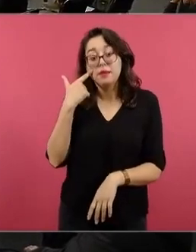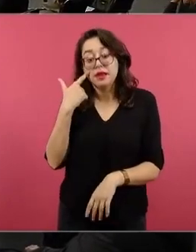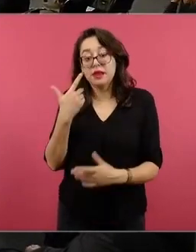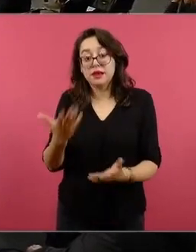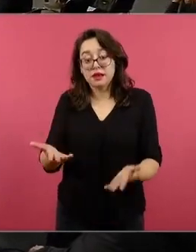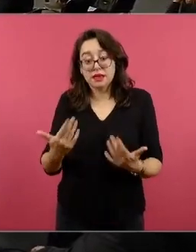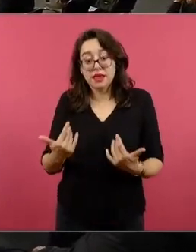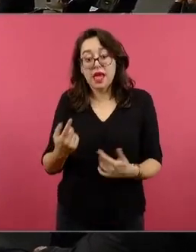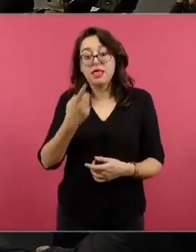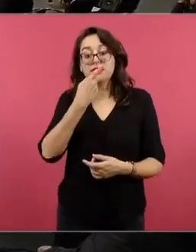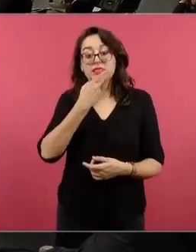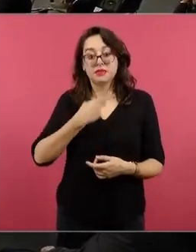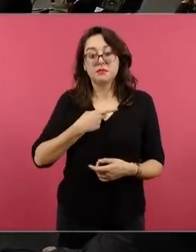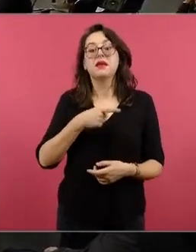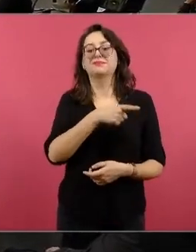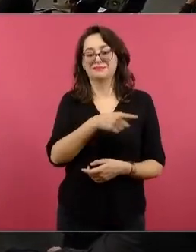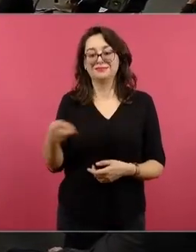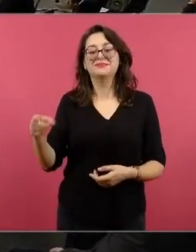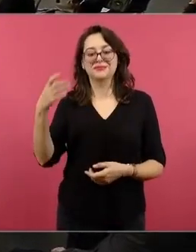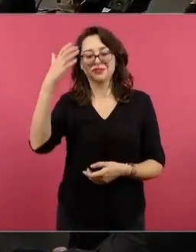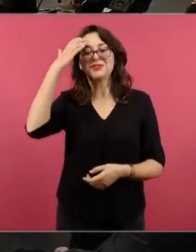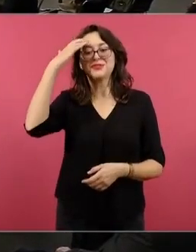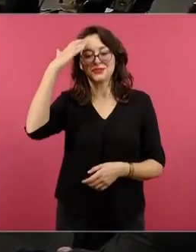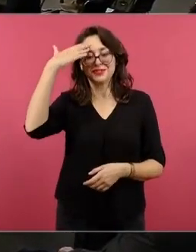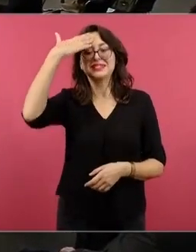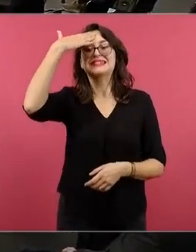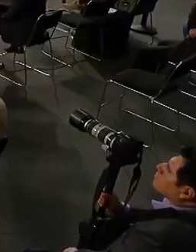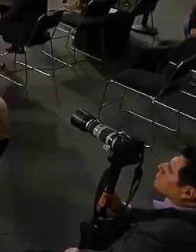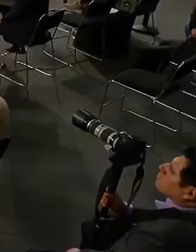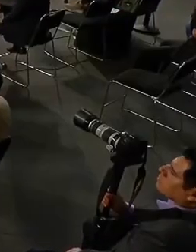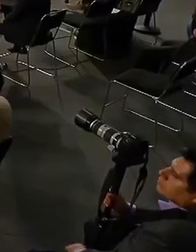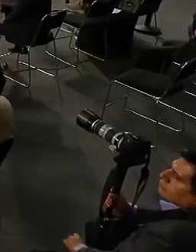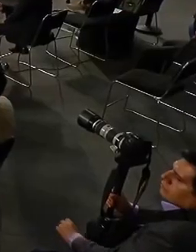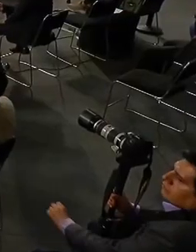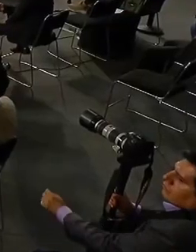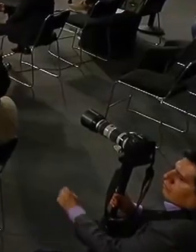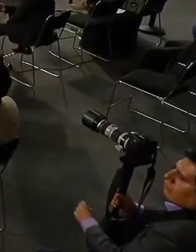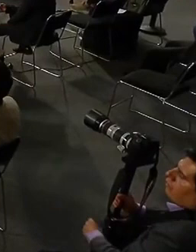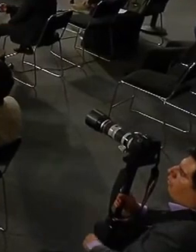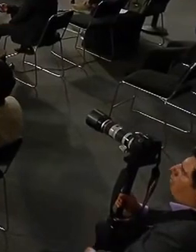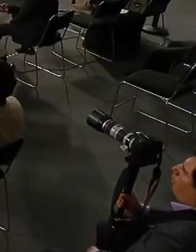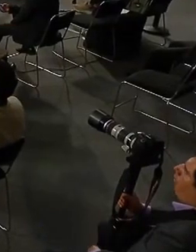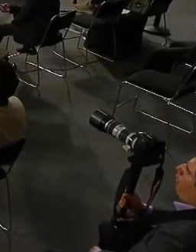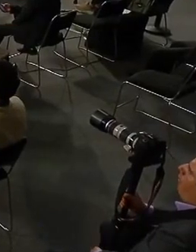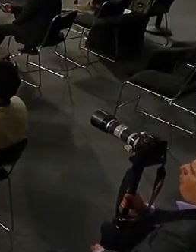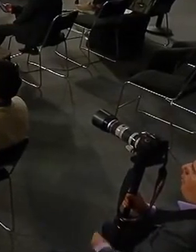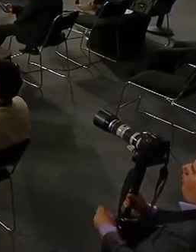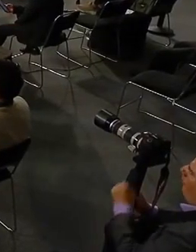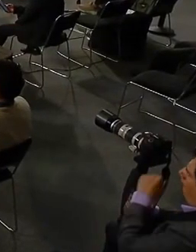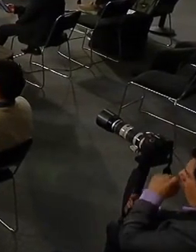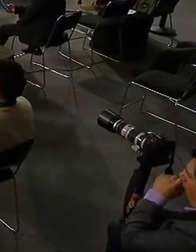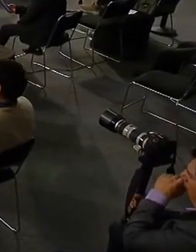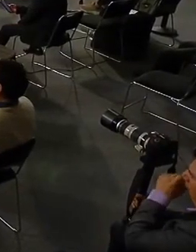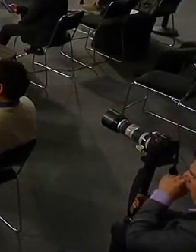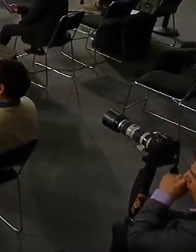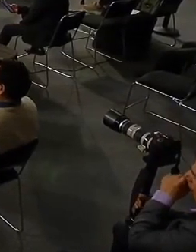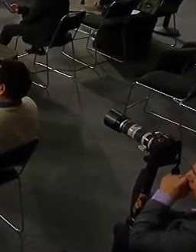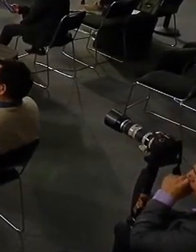siempre traen conocimientos de otros lados e información de otros lados. Ustedes sabrán que no es lo mismo un niño que vive